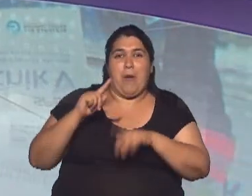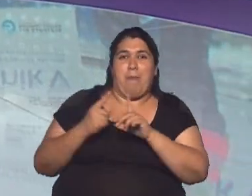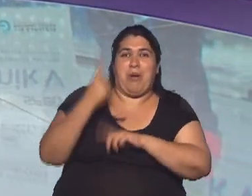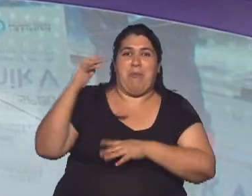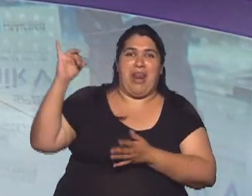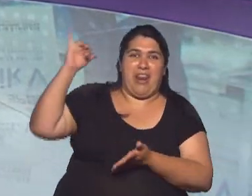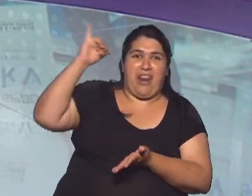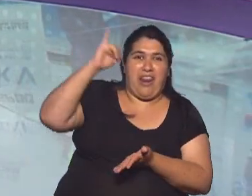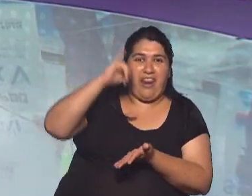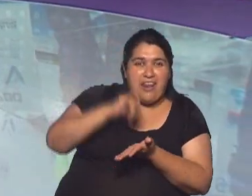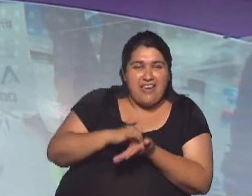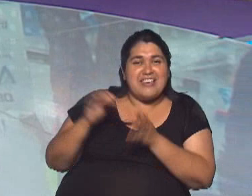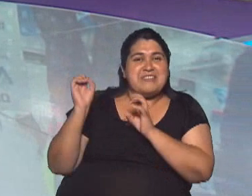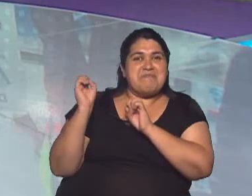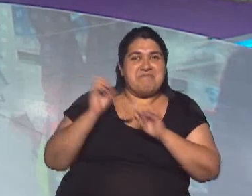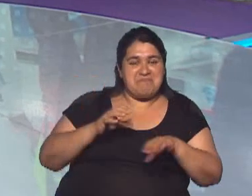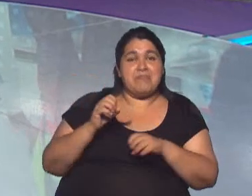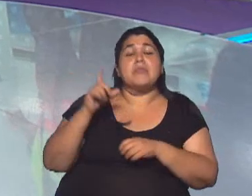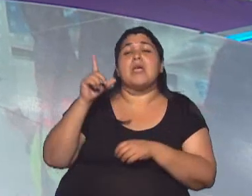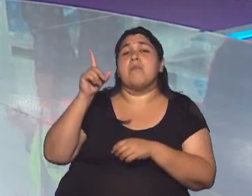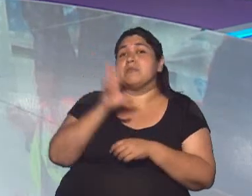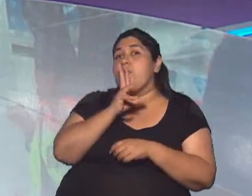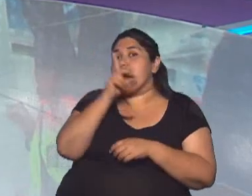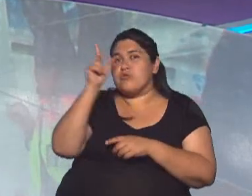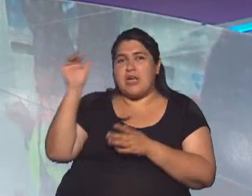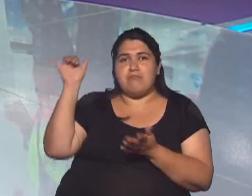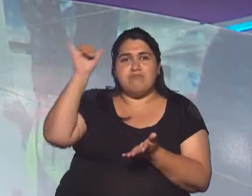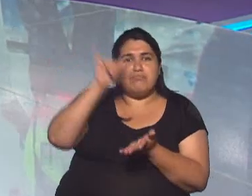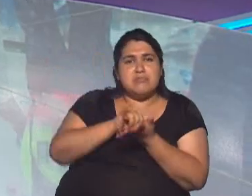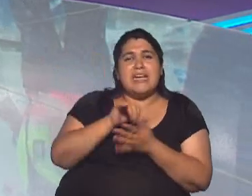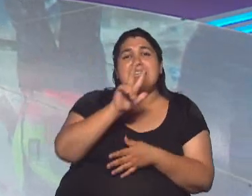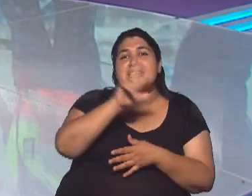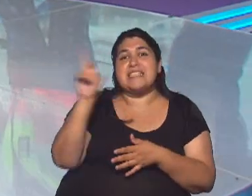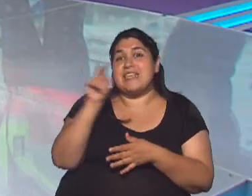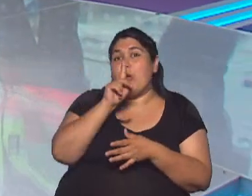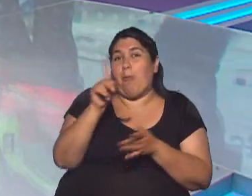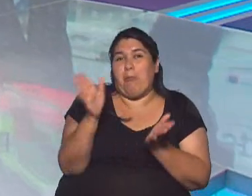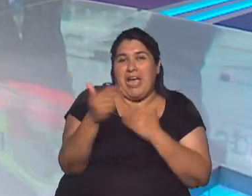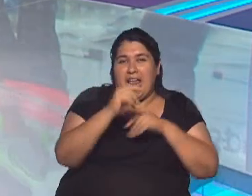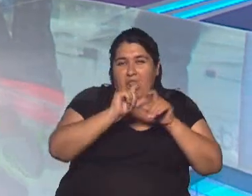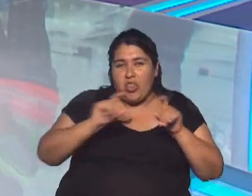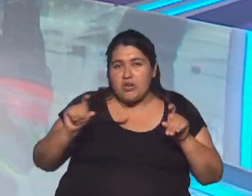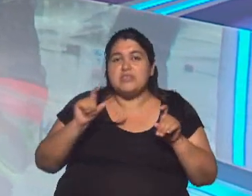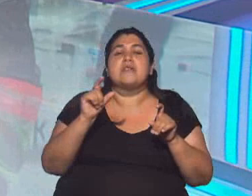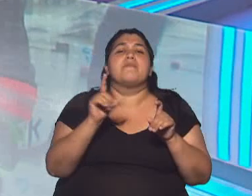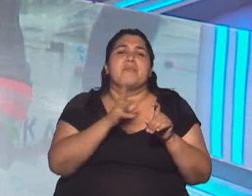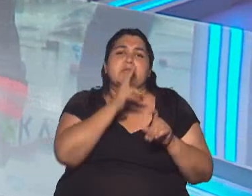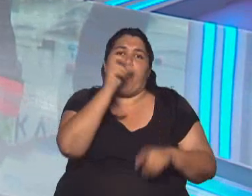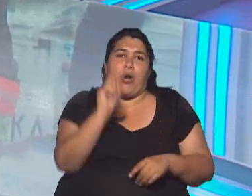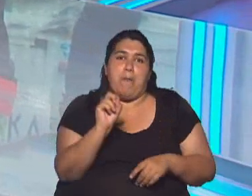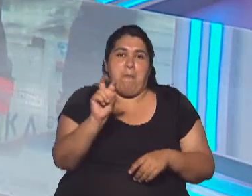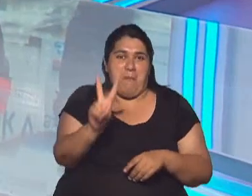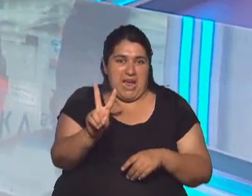primer vuelo de las líneas argentinas, procedente de Moscú, con 300.000 dosis de la vacuna Spundi B, la vacuna